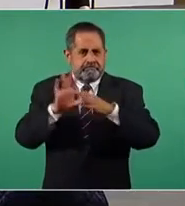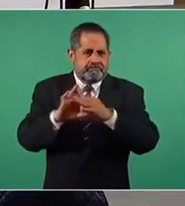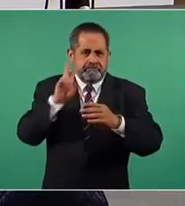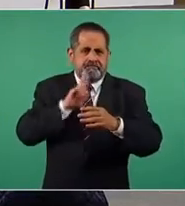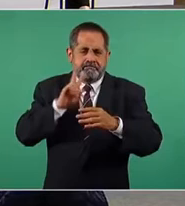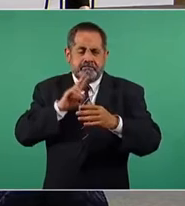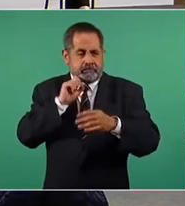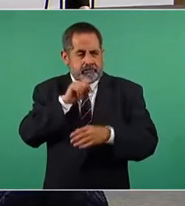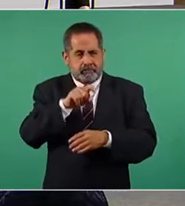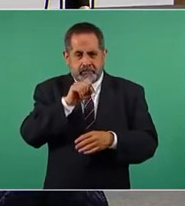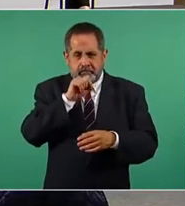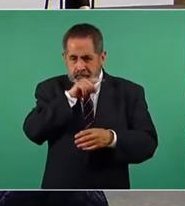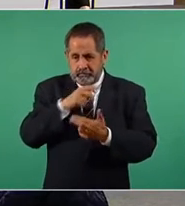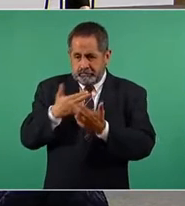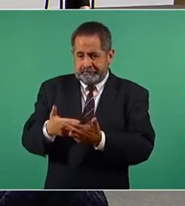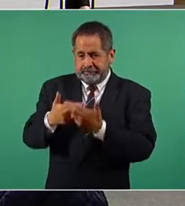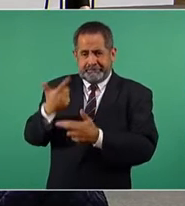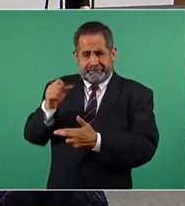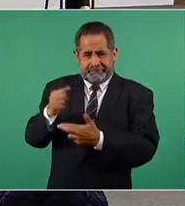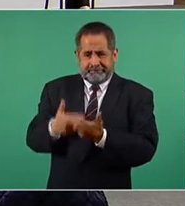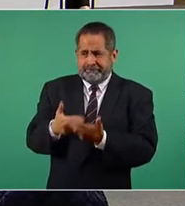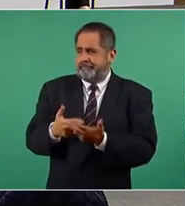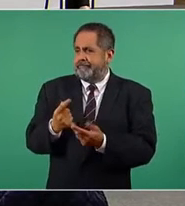utilizar todos esos excedentes.